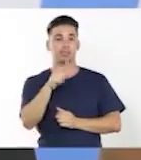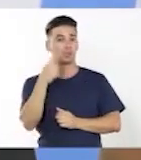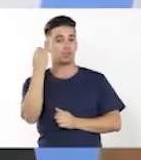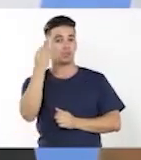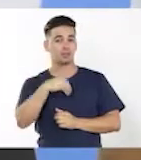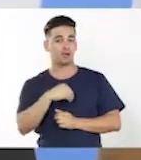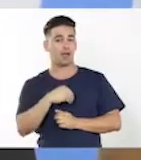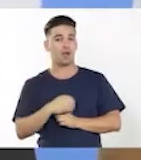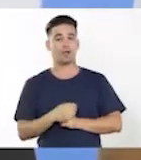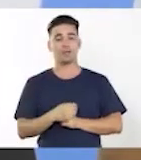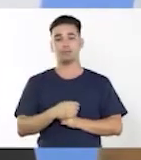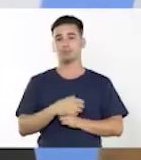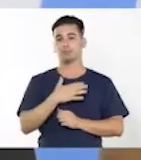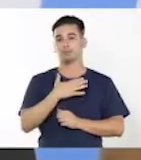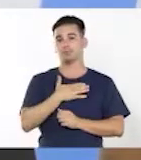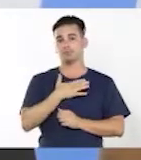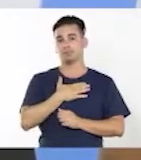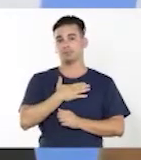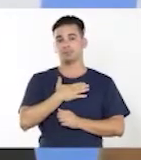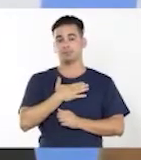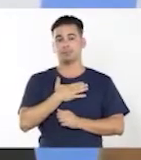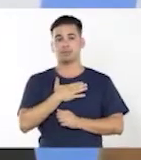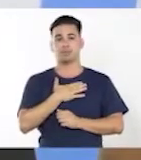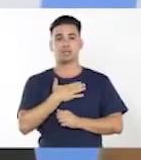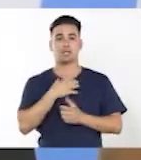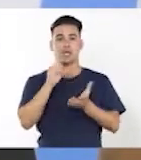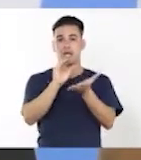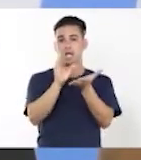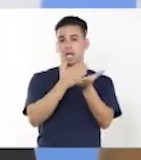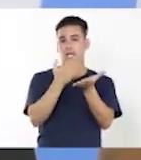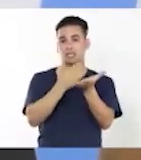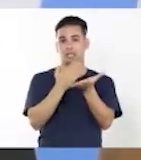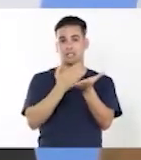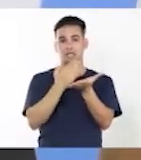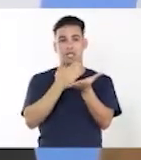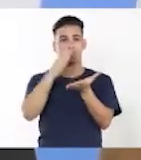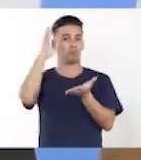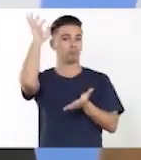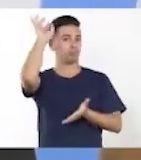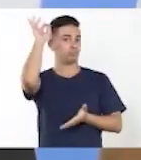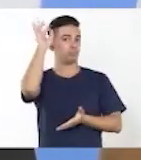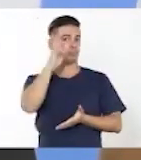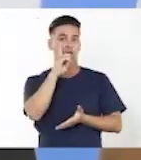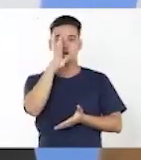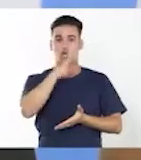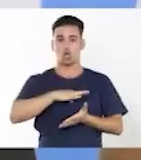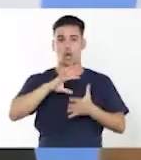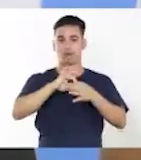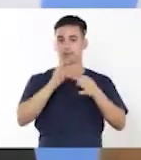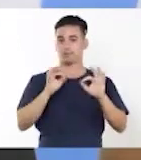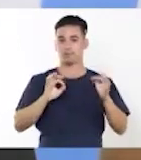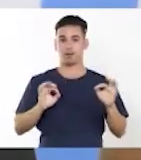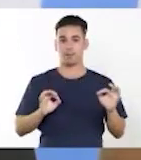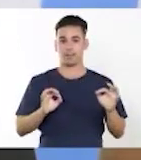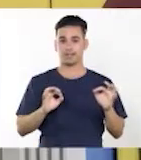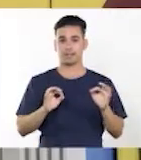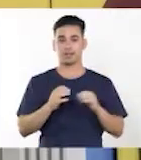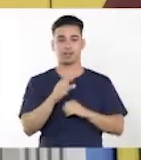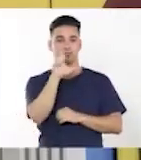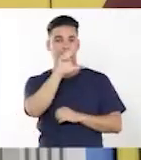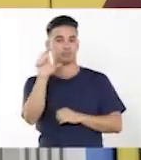estructura, no tenemos gramática en los libros de texto. Por tanto, van a tener que copiar